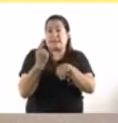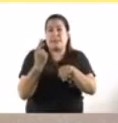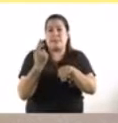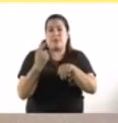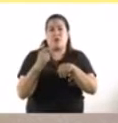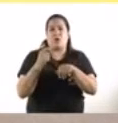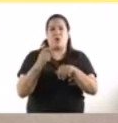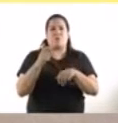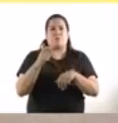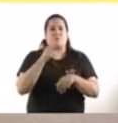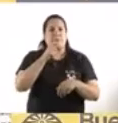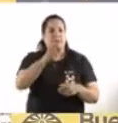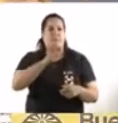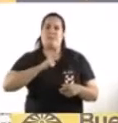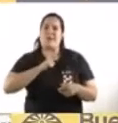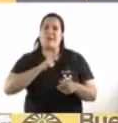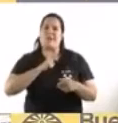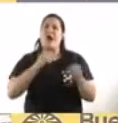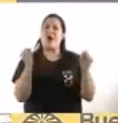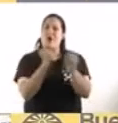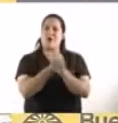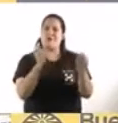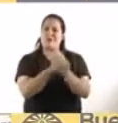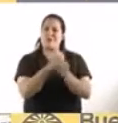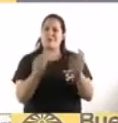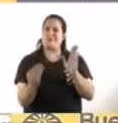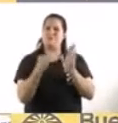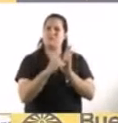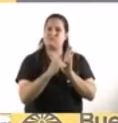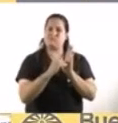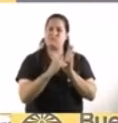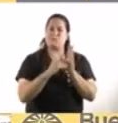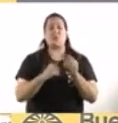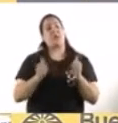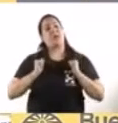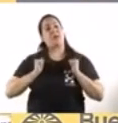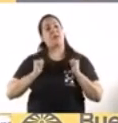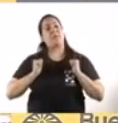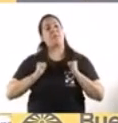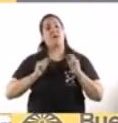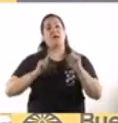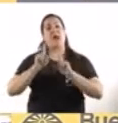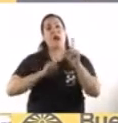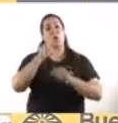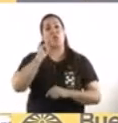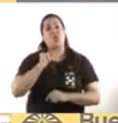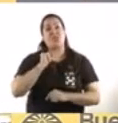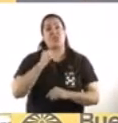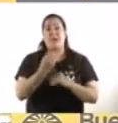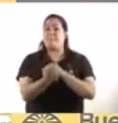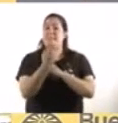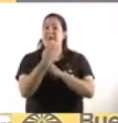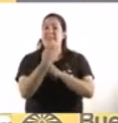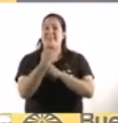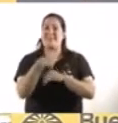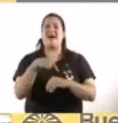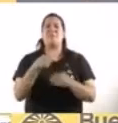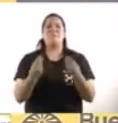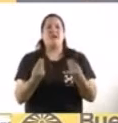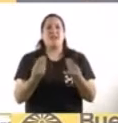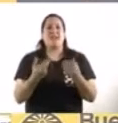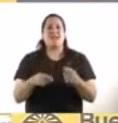confirmación de que están registrados y en los días subsiguientes les va a llegar para que puedan pedir un turno.